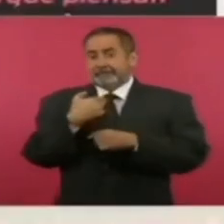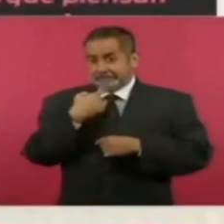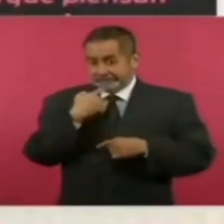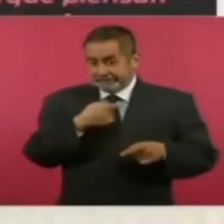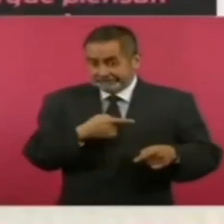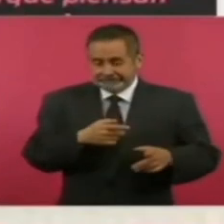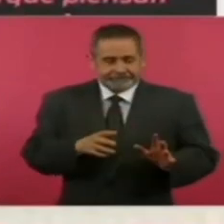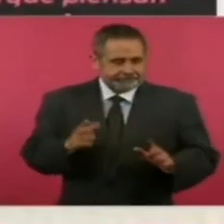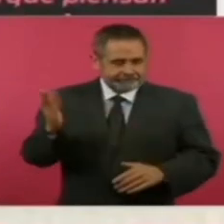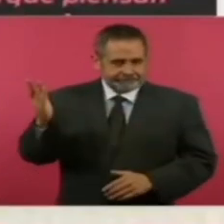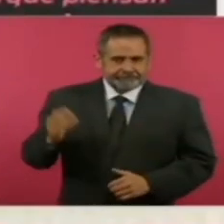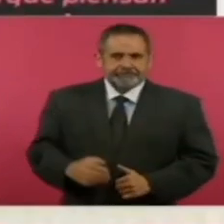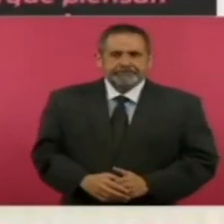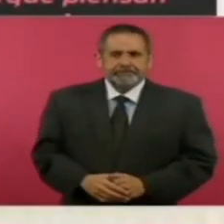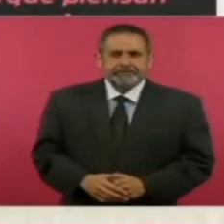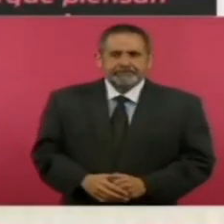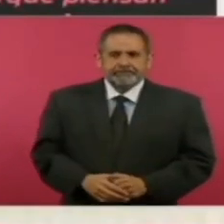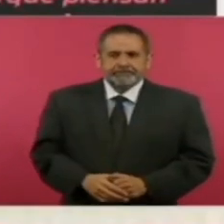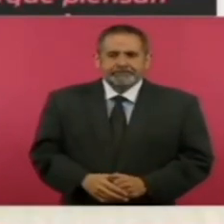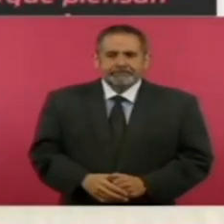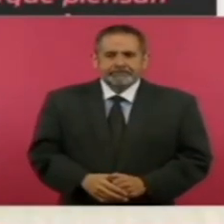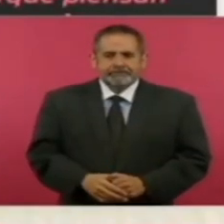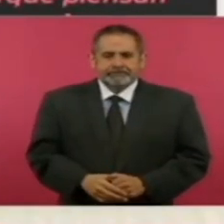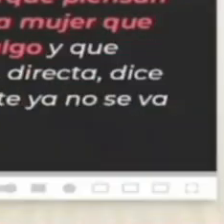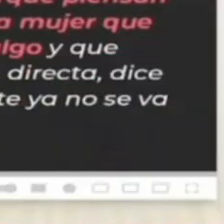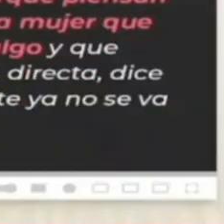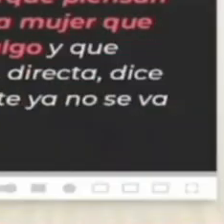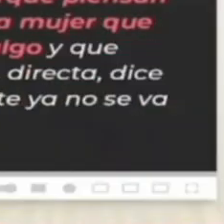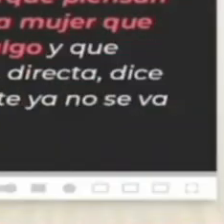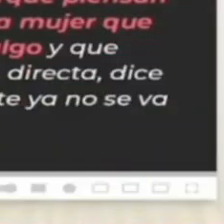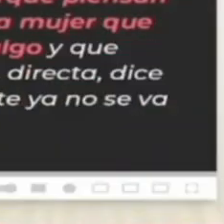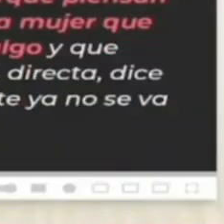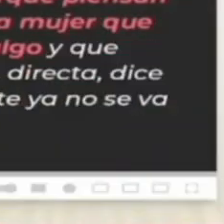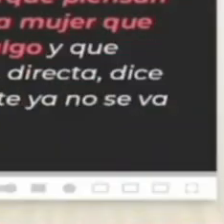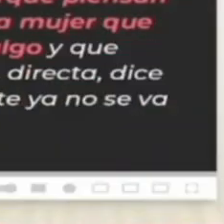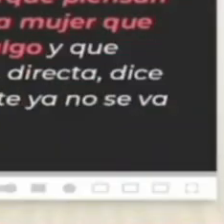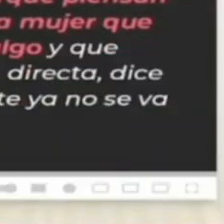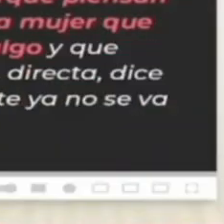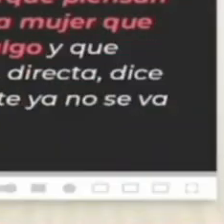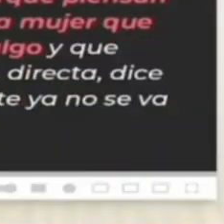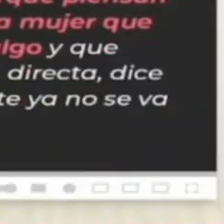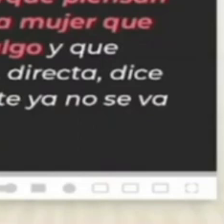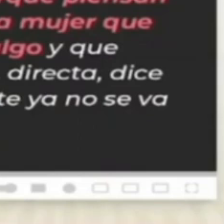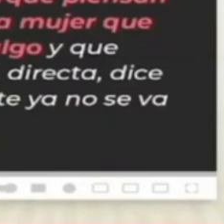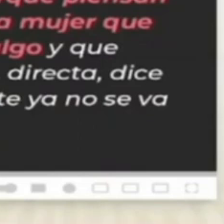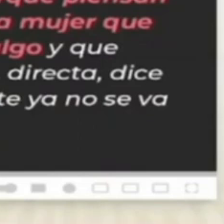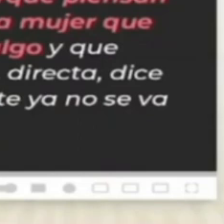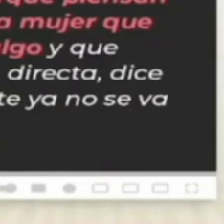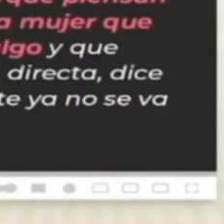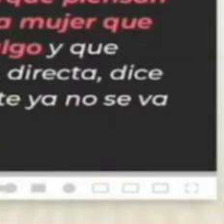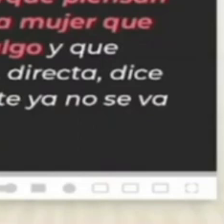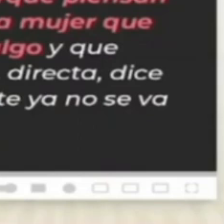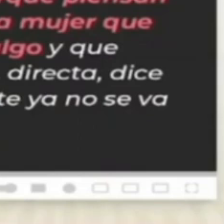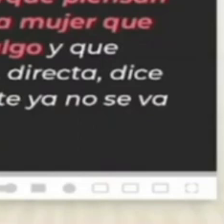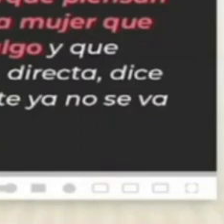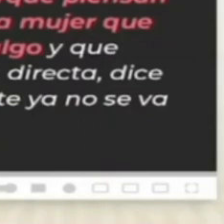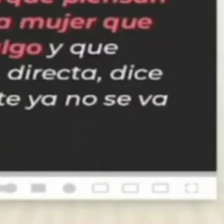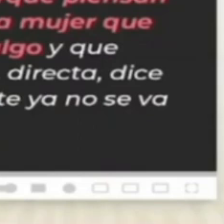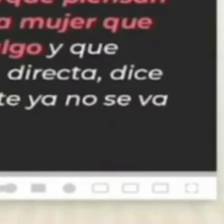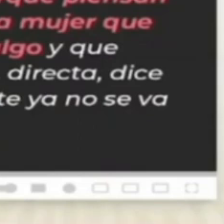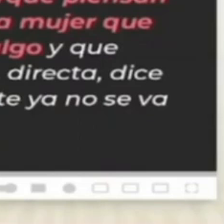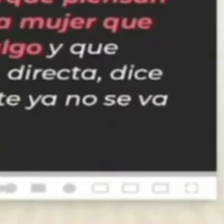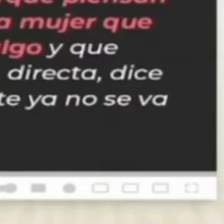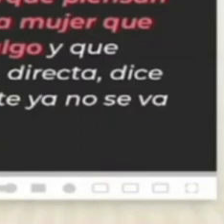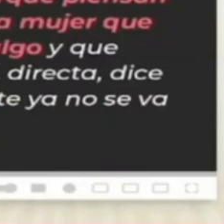entonces la escogieron porque piensan que van a engañar con una mujer que nace en un